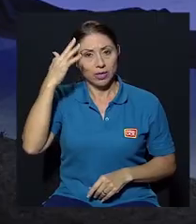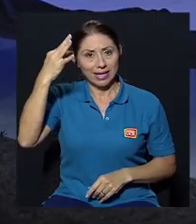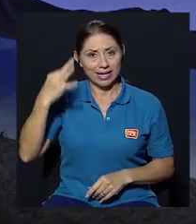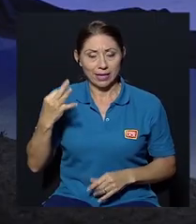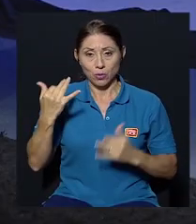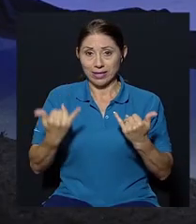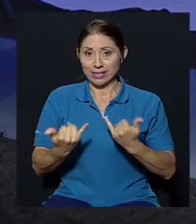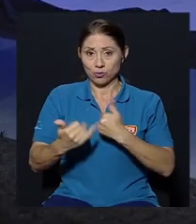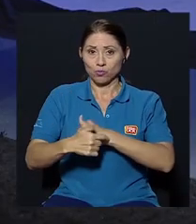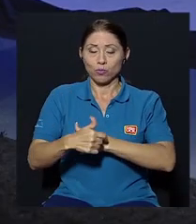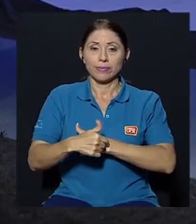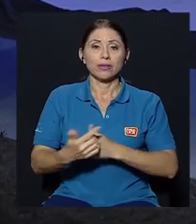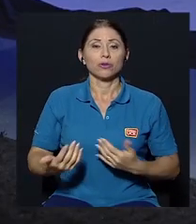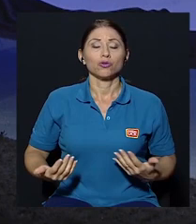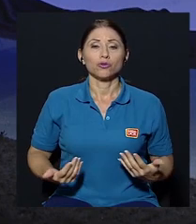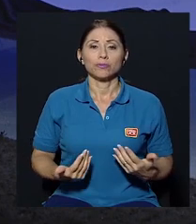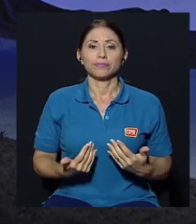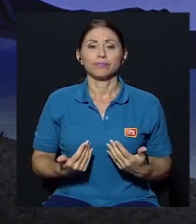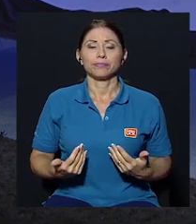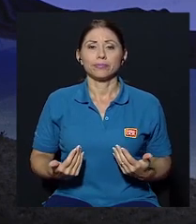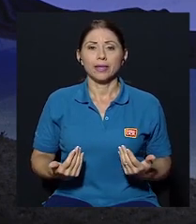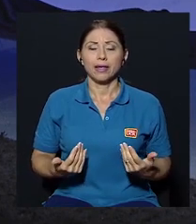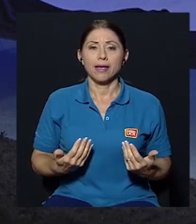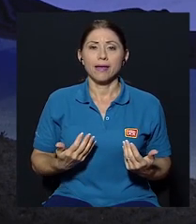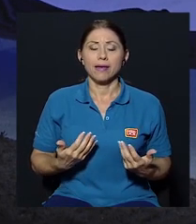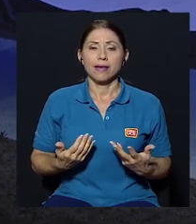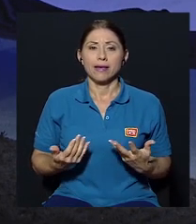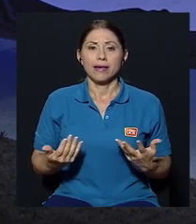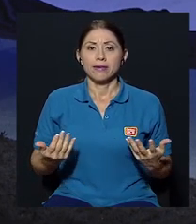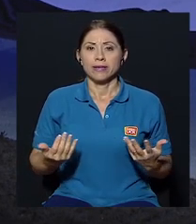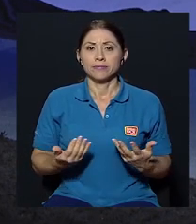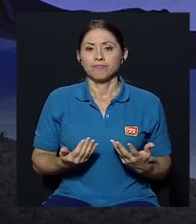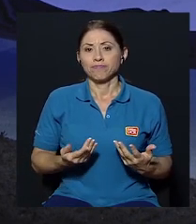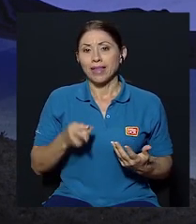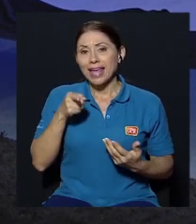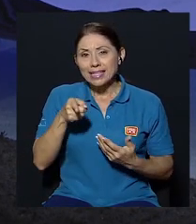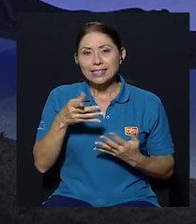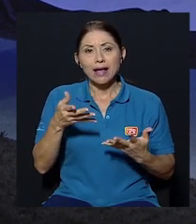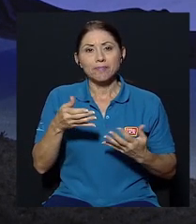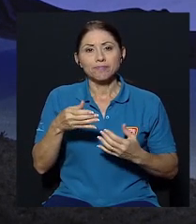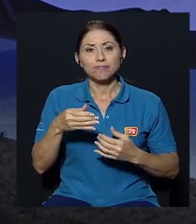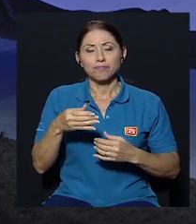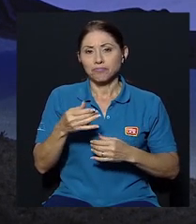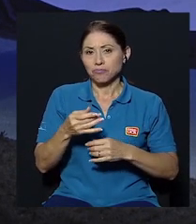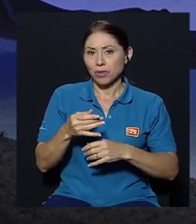y la otra razón para que yo creo que en estos momentos digamos esa